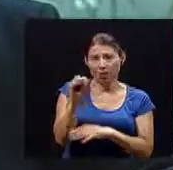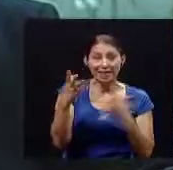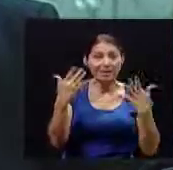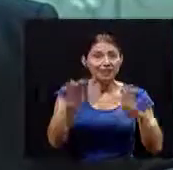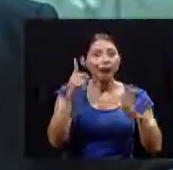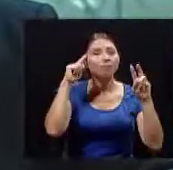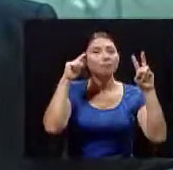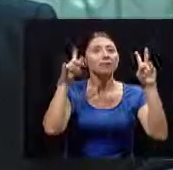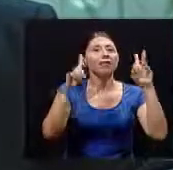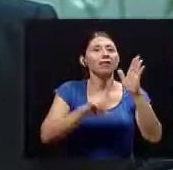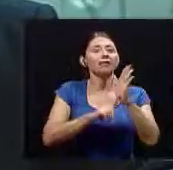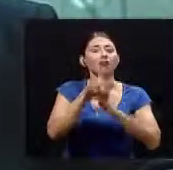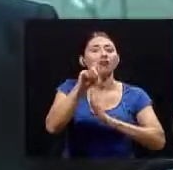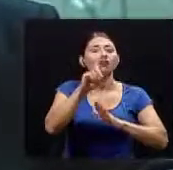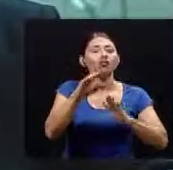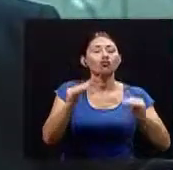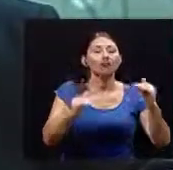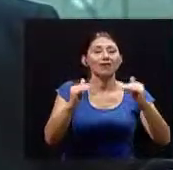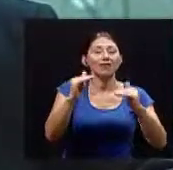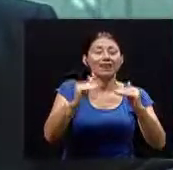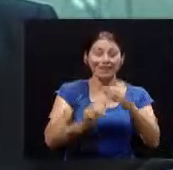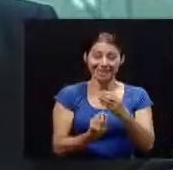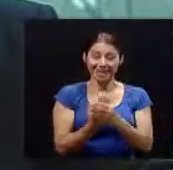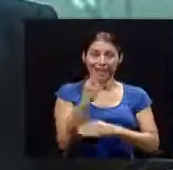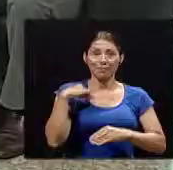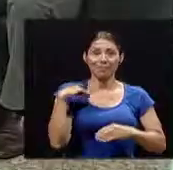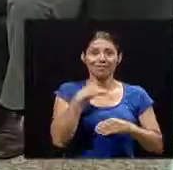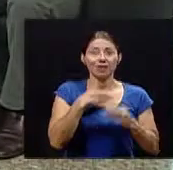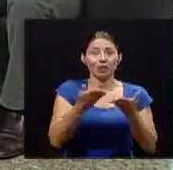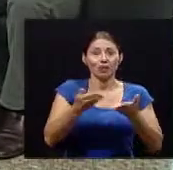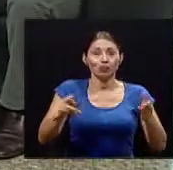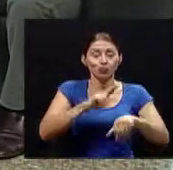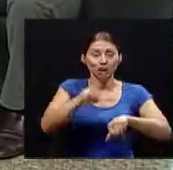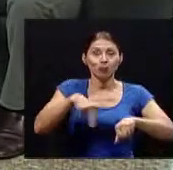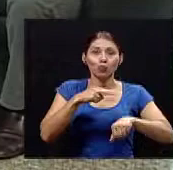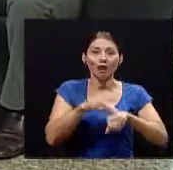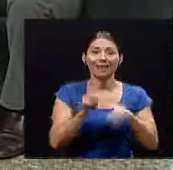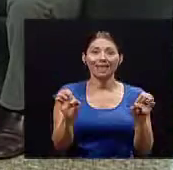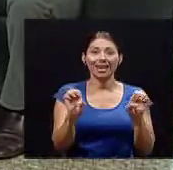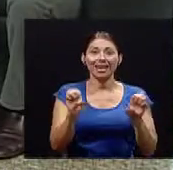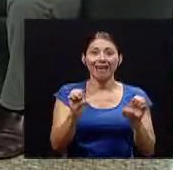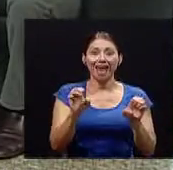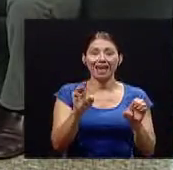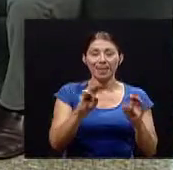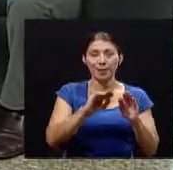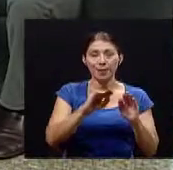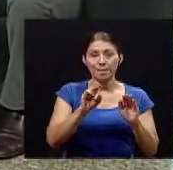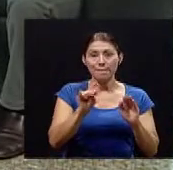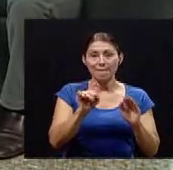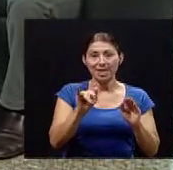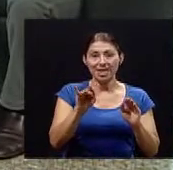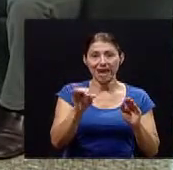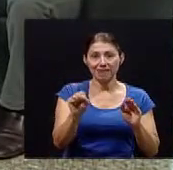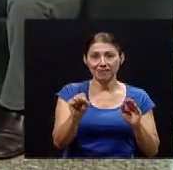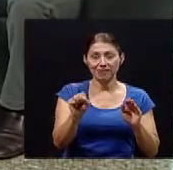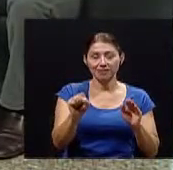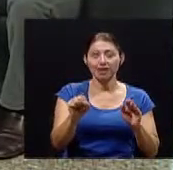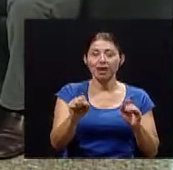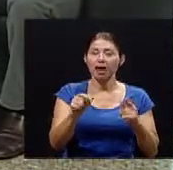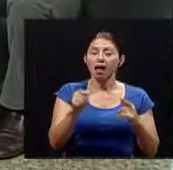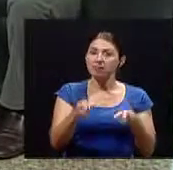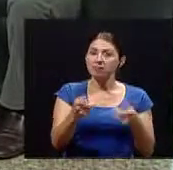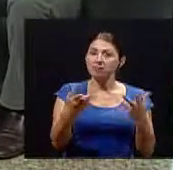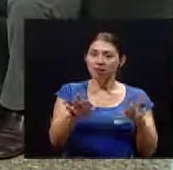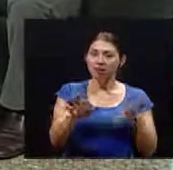se crea el Ministerio de Recursos Naturales Energía y Minas entonces el país empieza a tomar una serie de medidas para